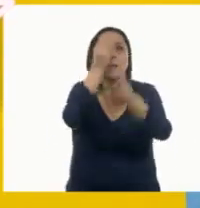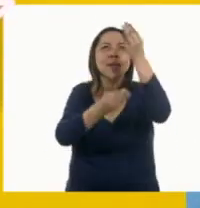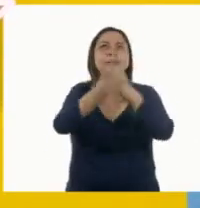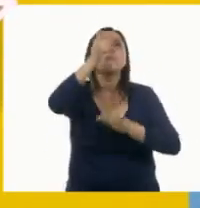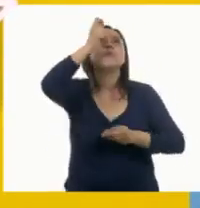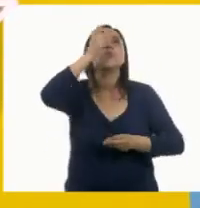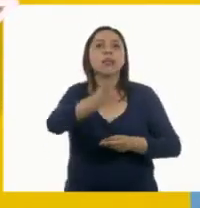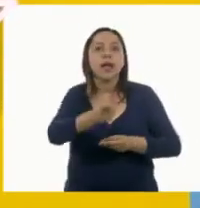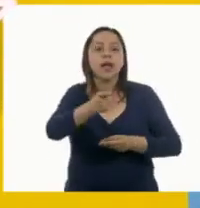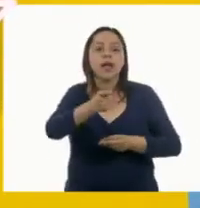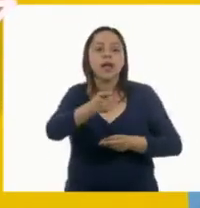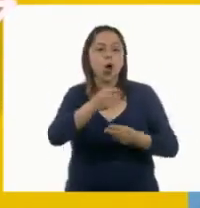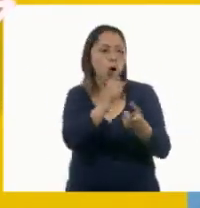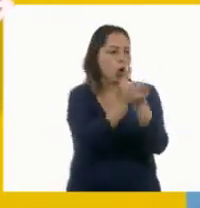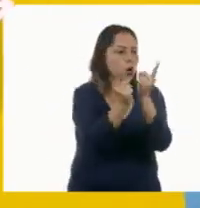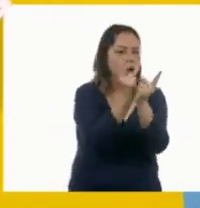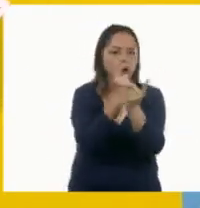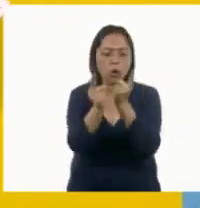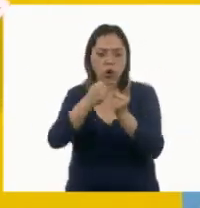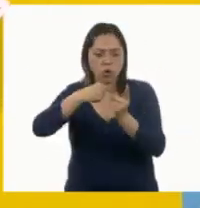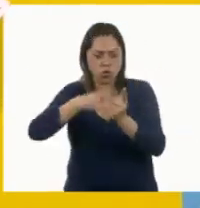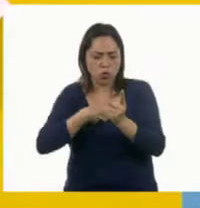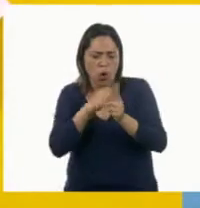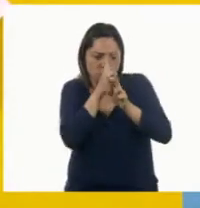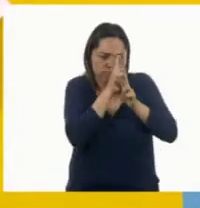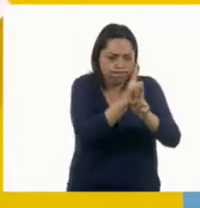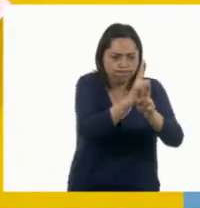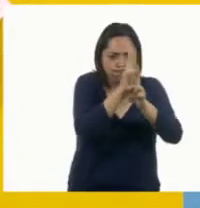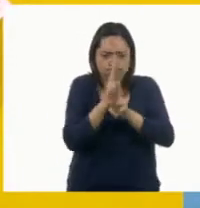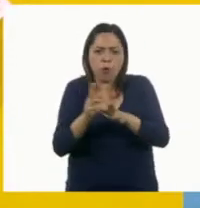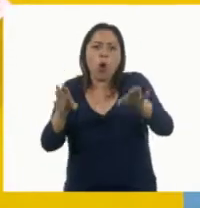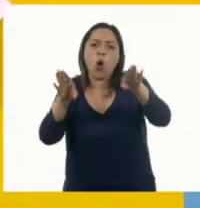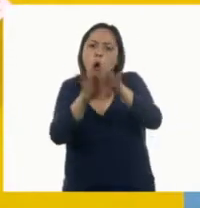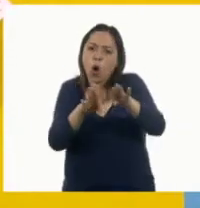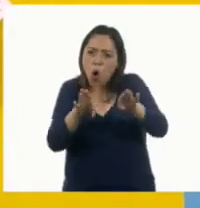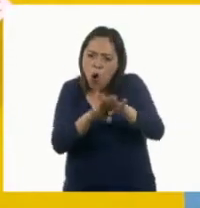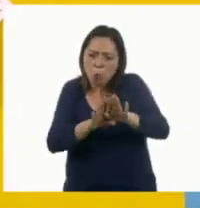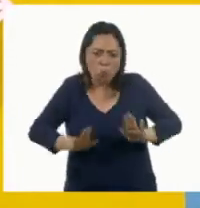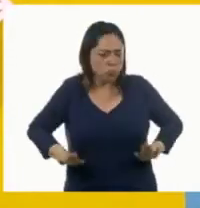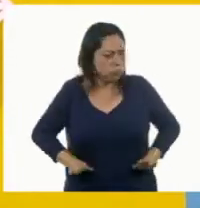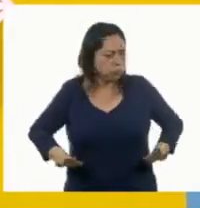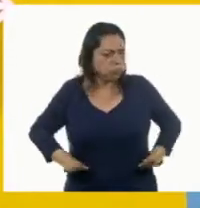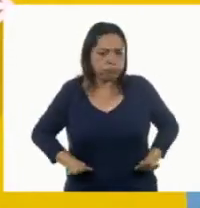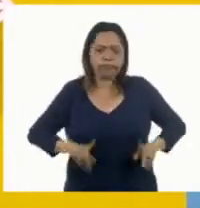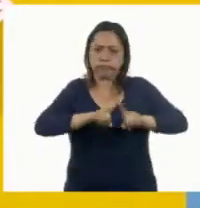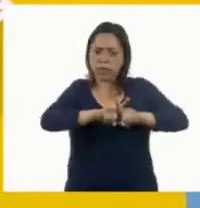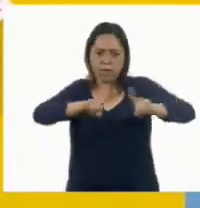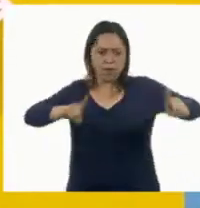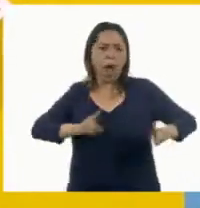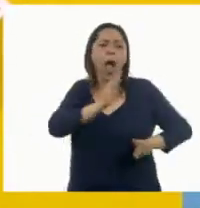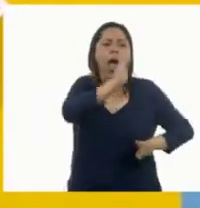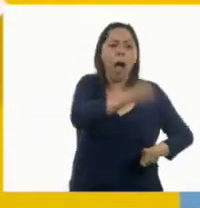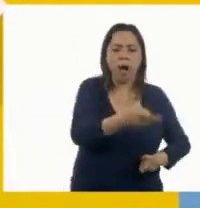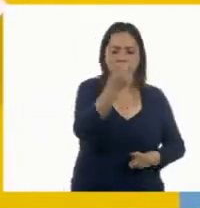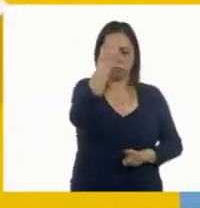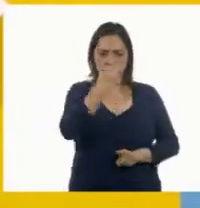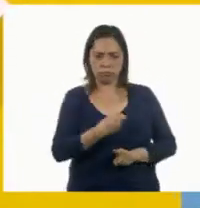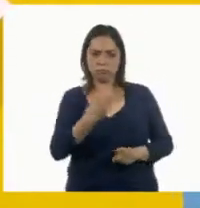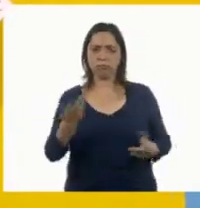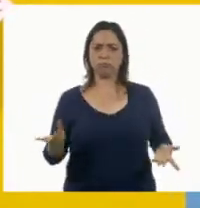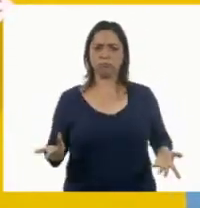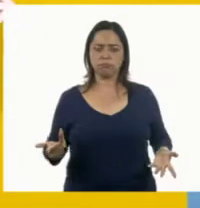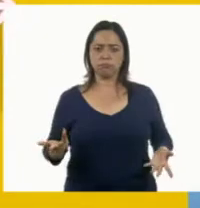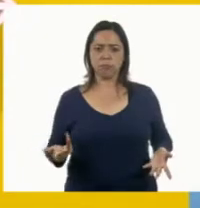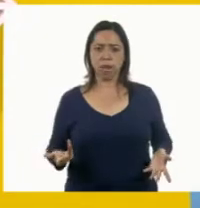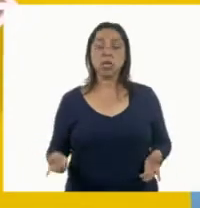comportarnos con los demás, ser respetuosas, respetuosos, aceptar nuestras diferencias. ¡Híjole! Y ya estamos viendo también